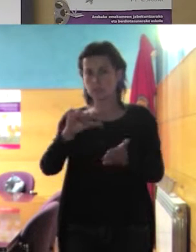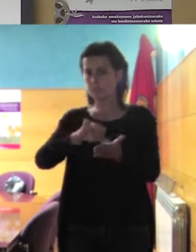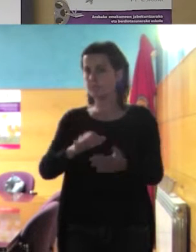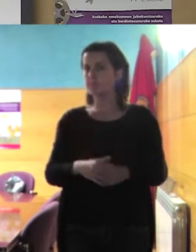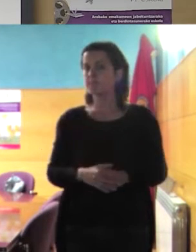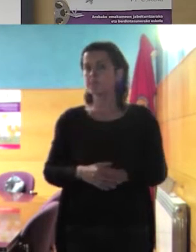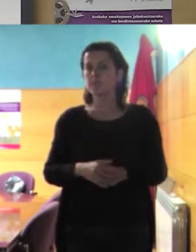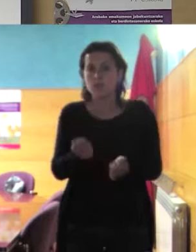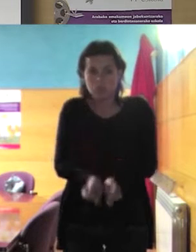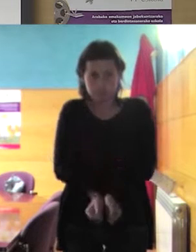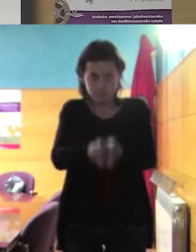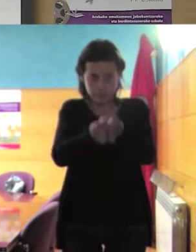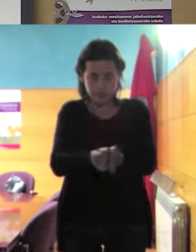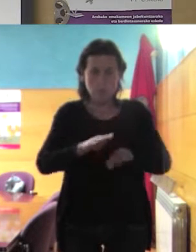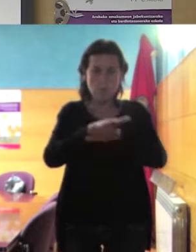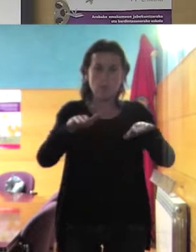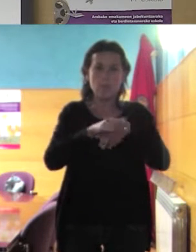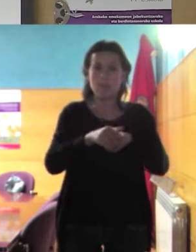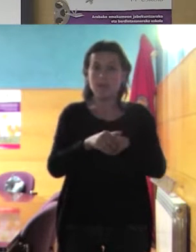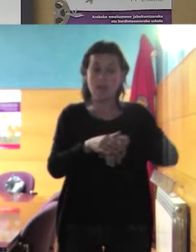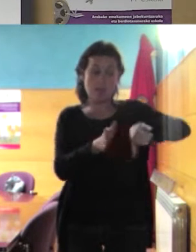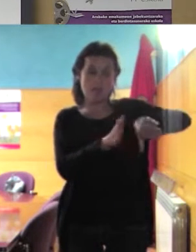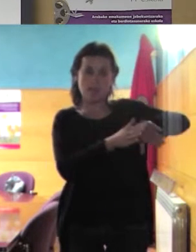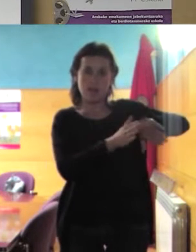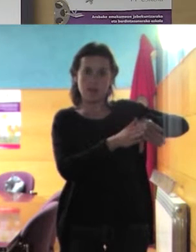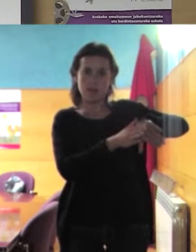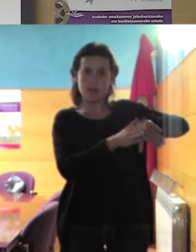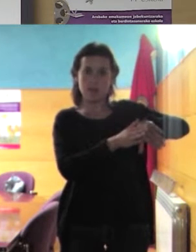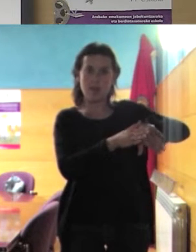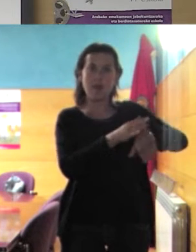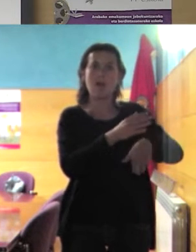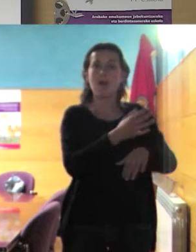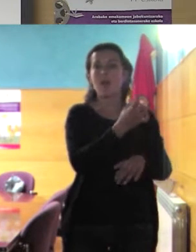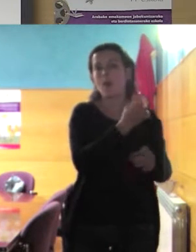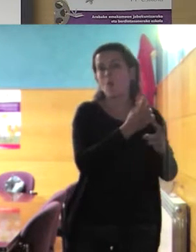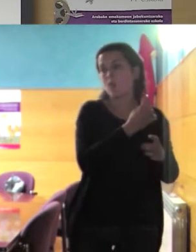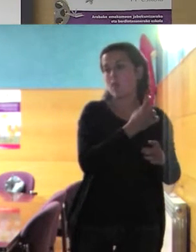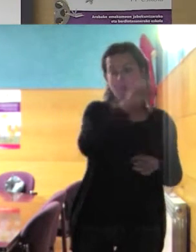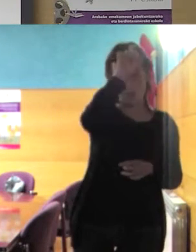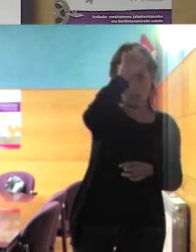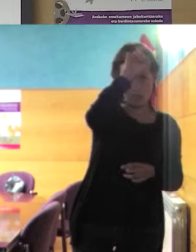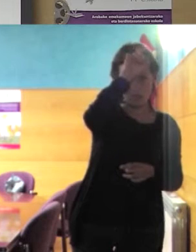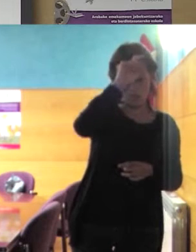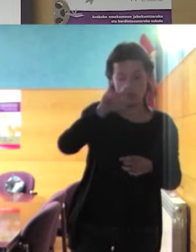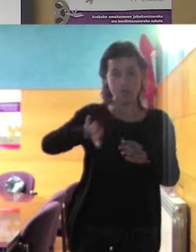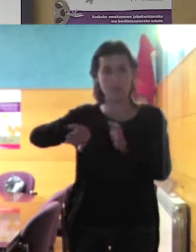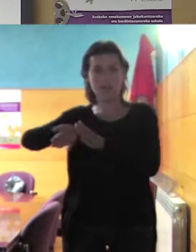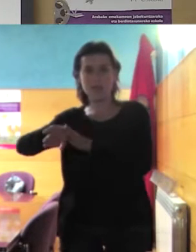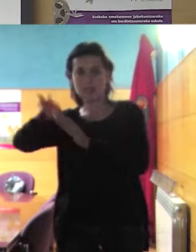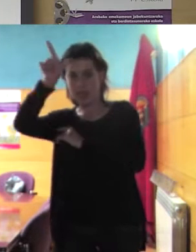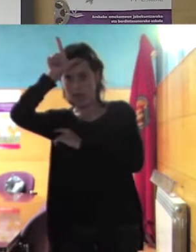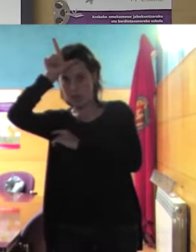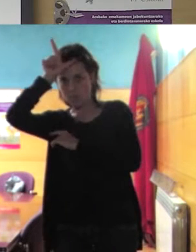a la izquierda la jugadora una jugadora de Egipto a la derecha de Alemania la equipación